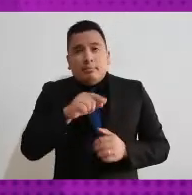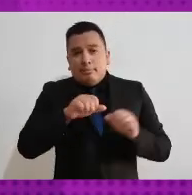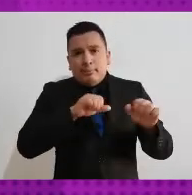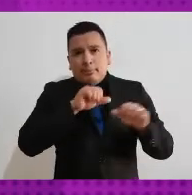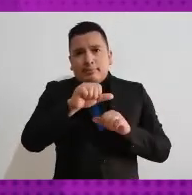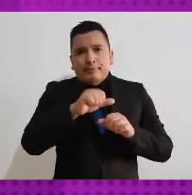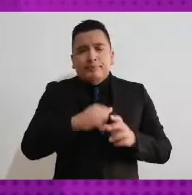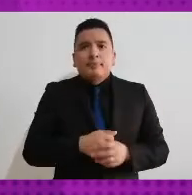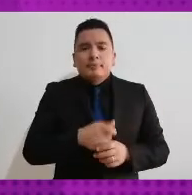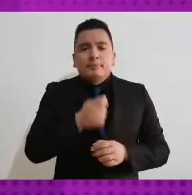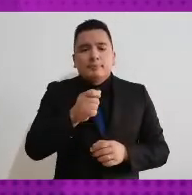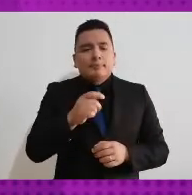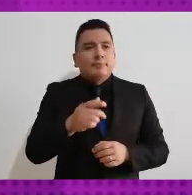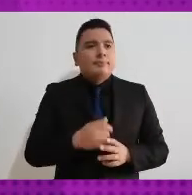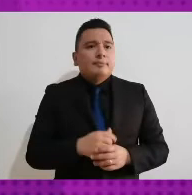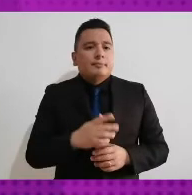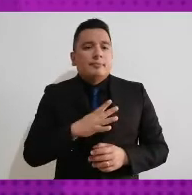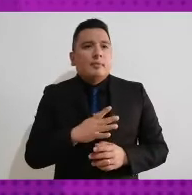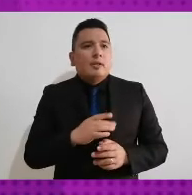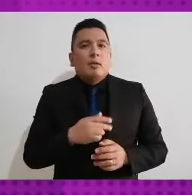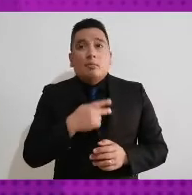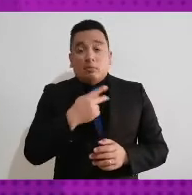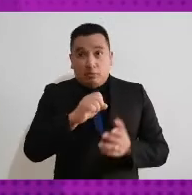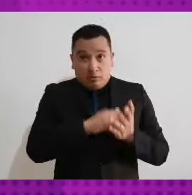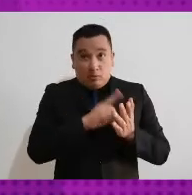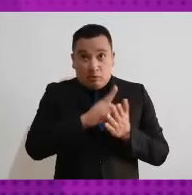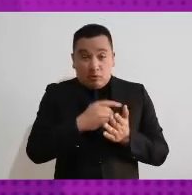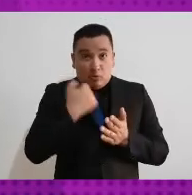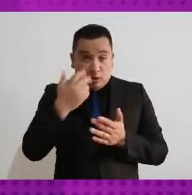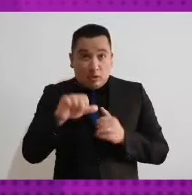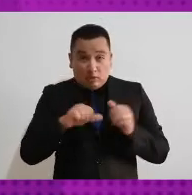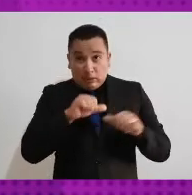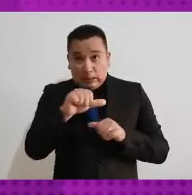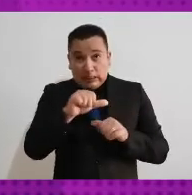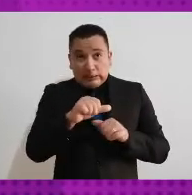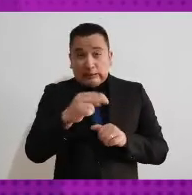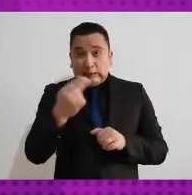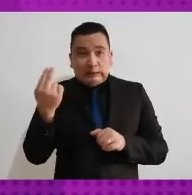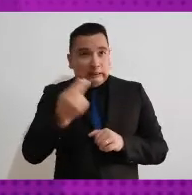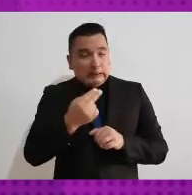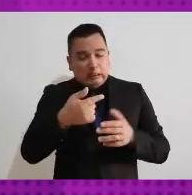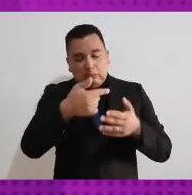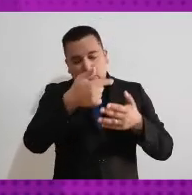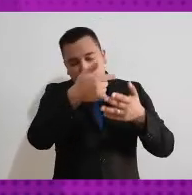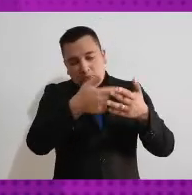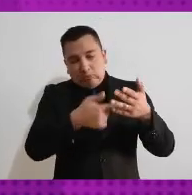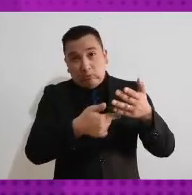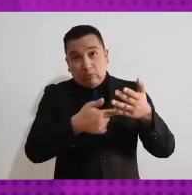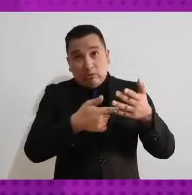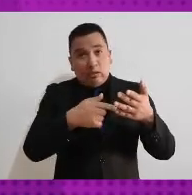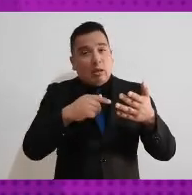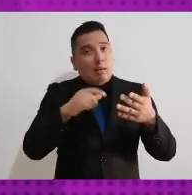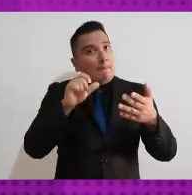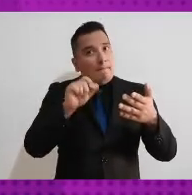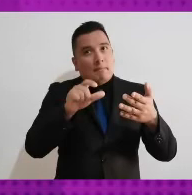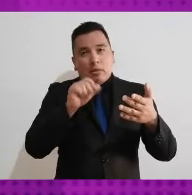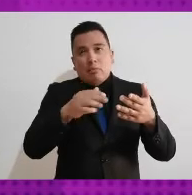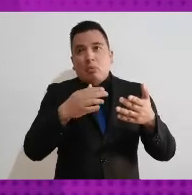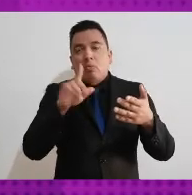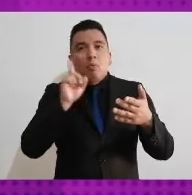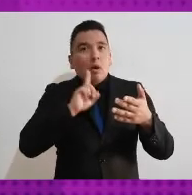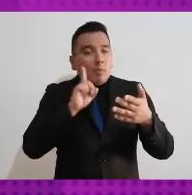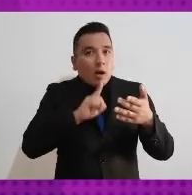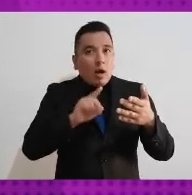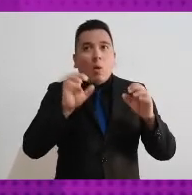sustituciones, dijimos que solamente procederá a la solicitud si se realiza con una fórmula de un mismo género en el propio distrito electoral